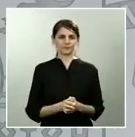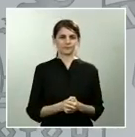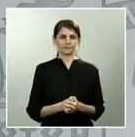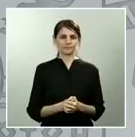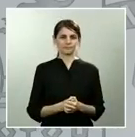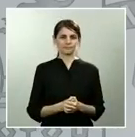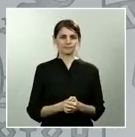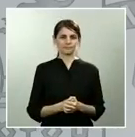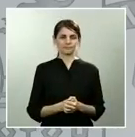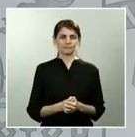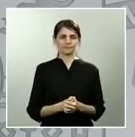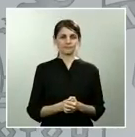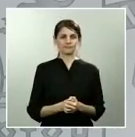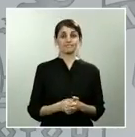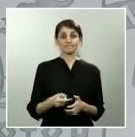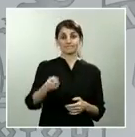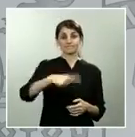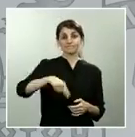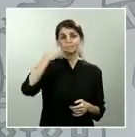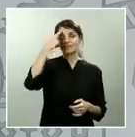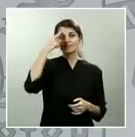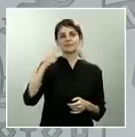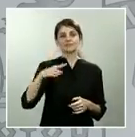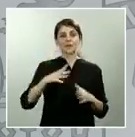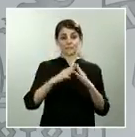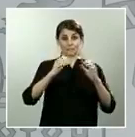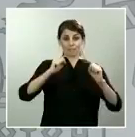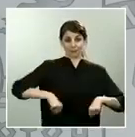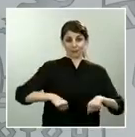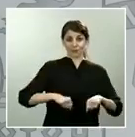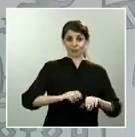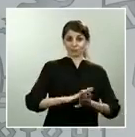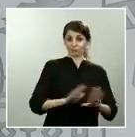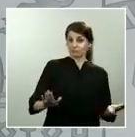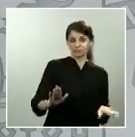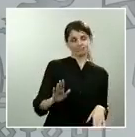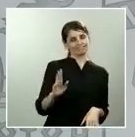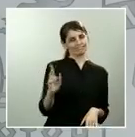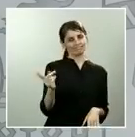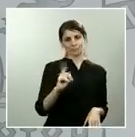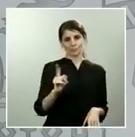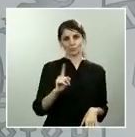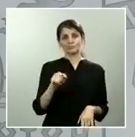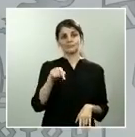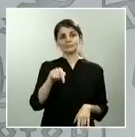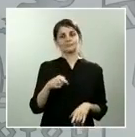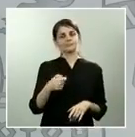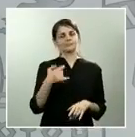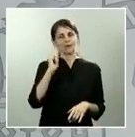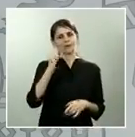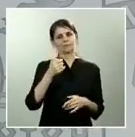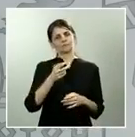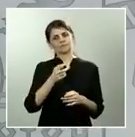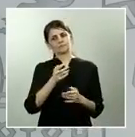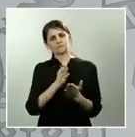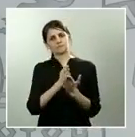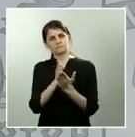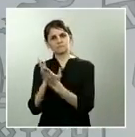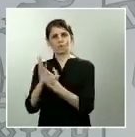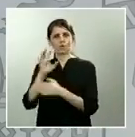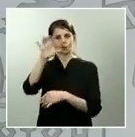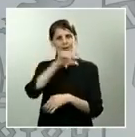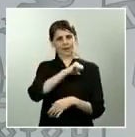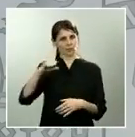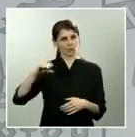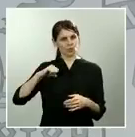complementa con la que se produce también en el marco de las comunidades autónomas y de los